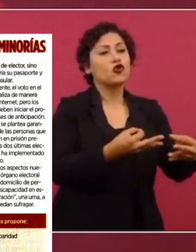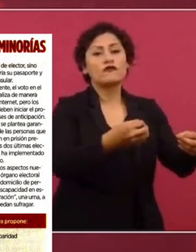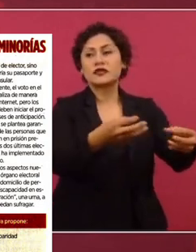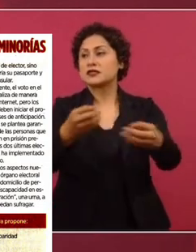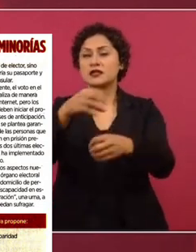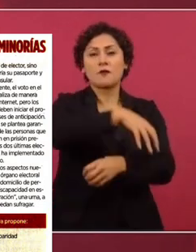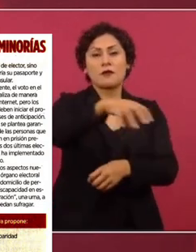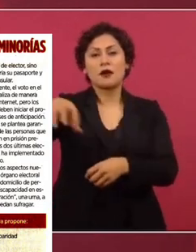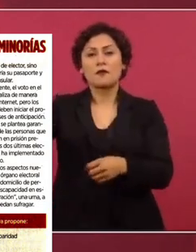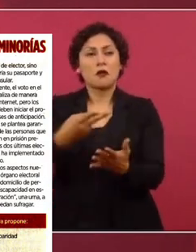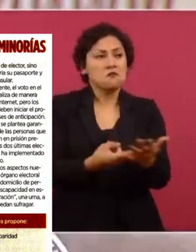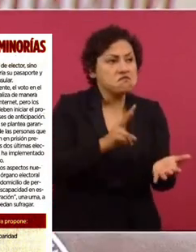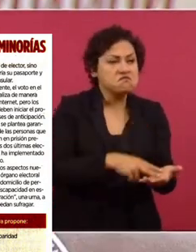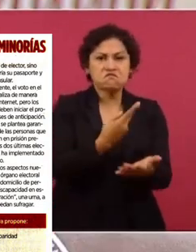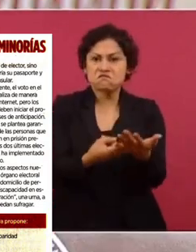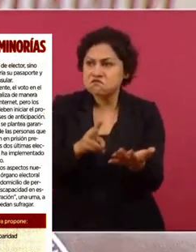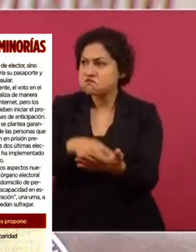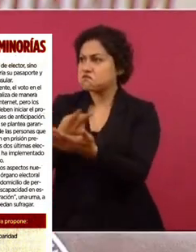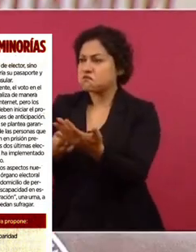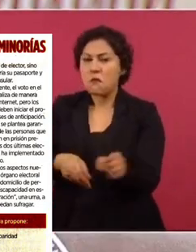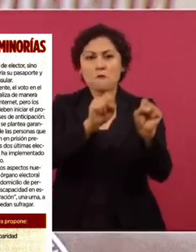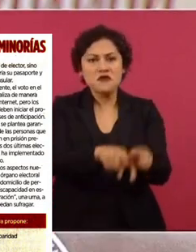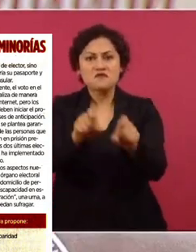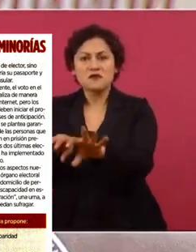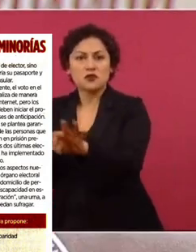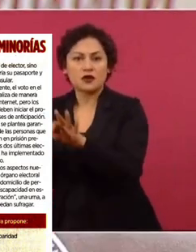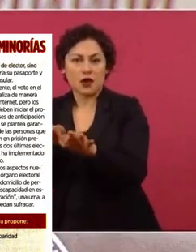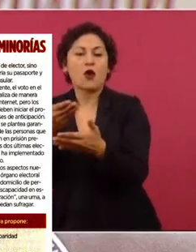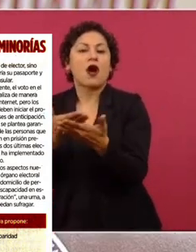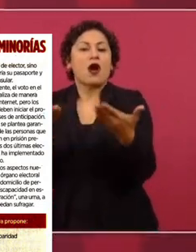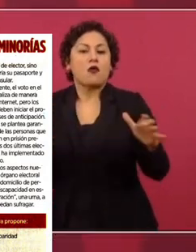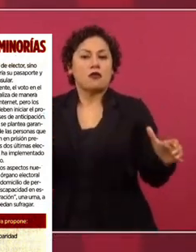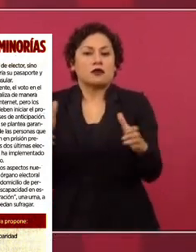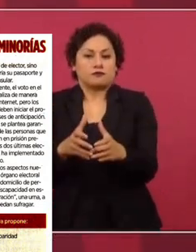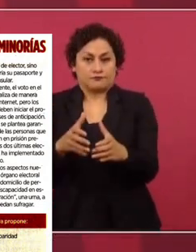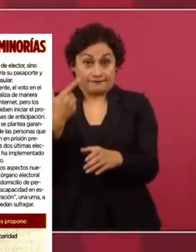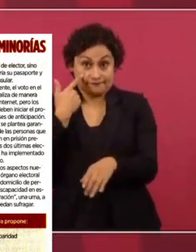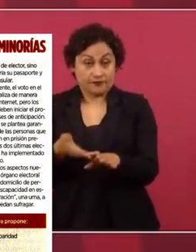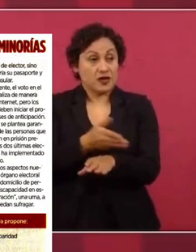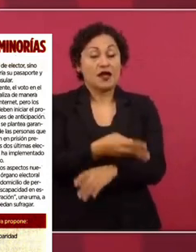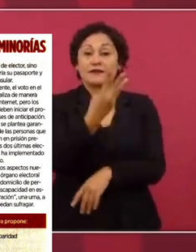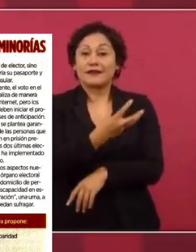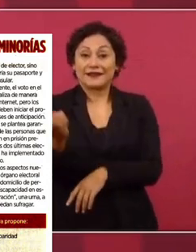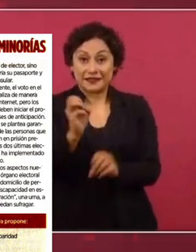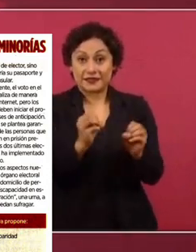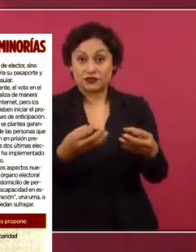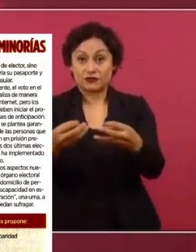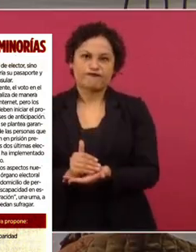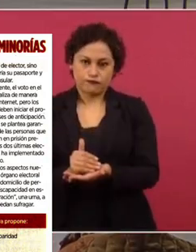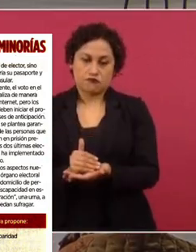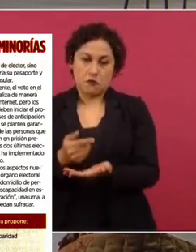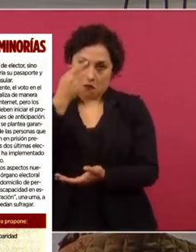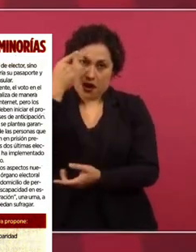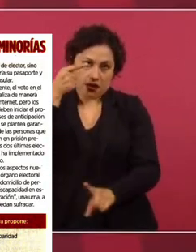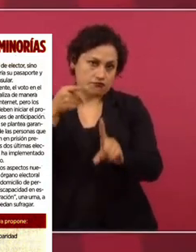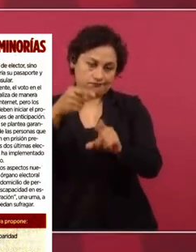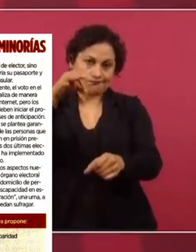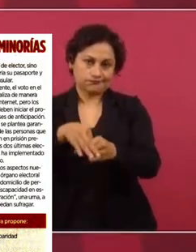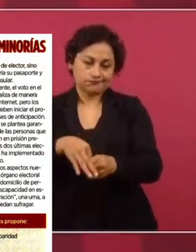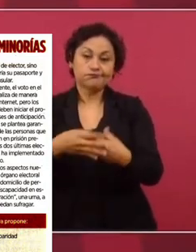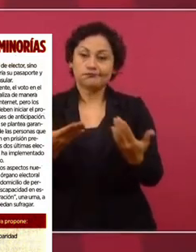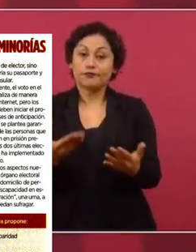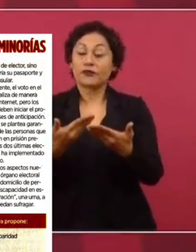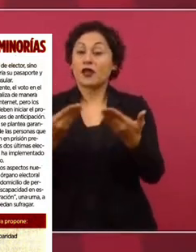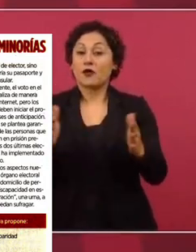administrativas del Instituto Nacional Electoral, se reduce de 300 oficinas distritales a 264. Por primera vez se